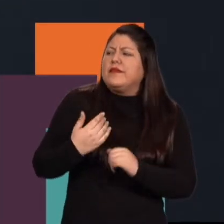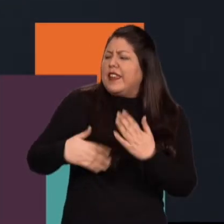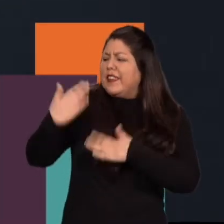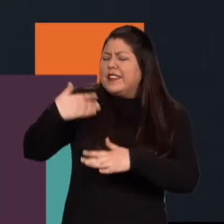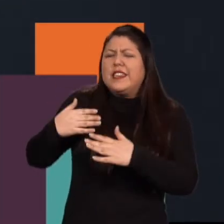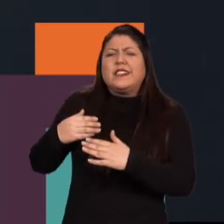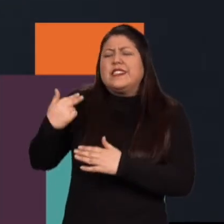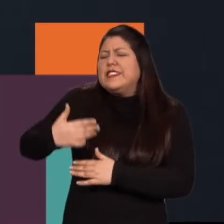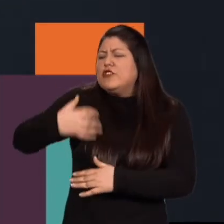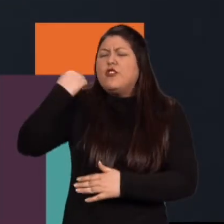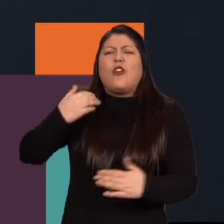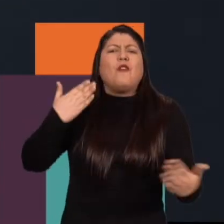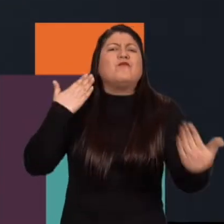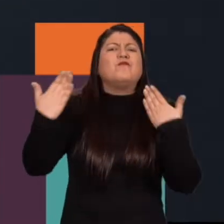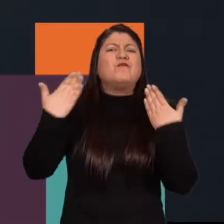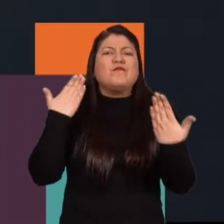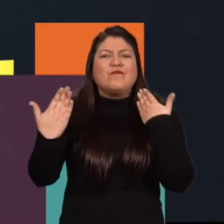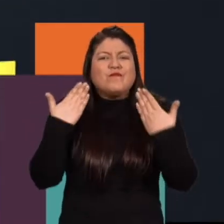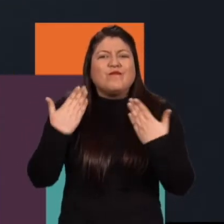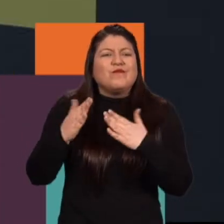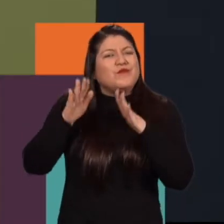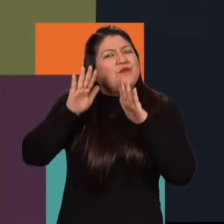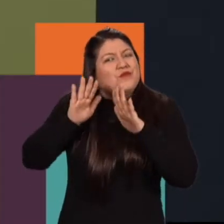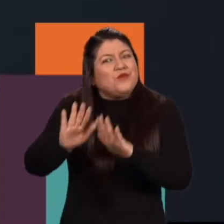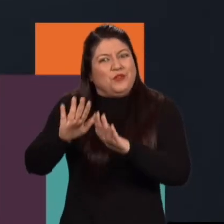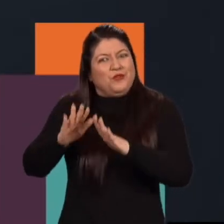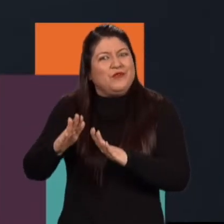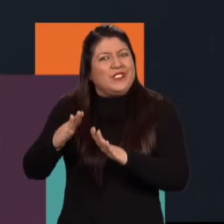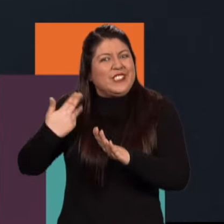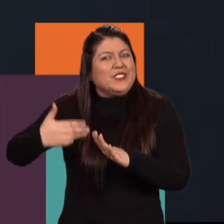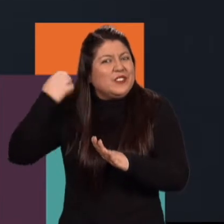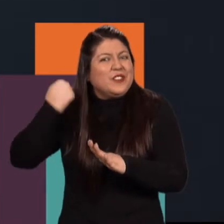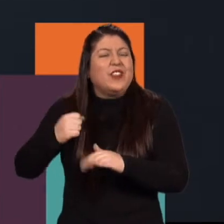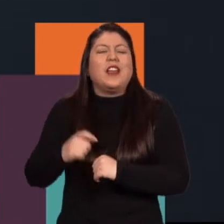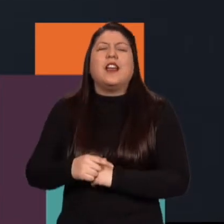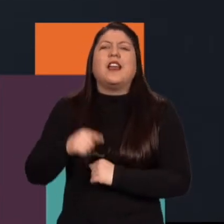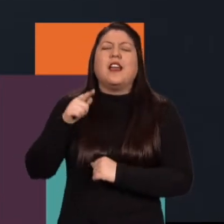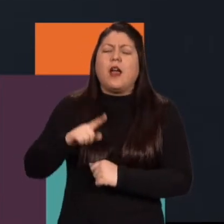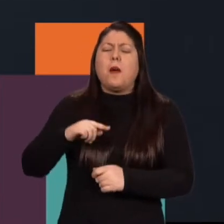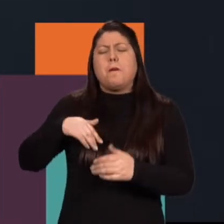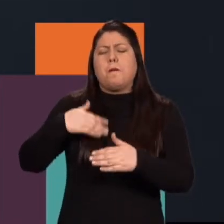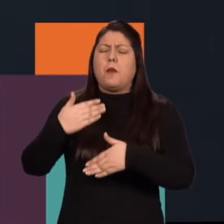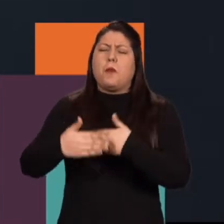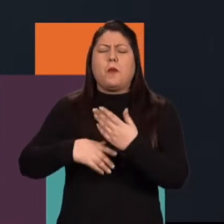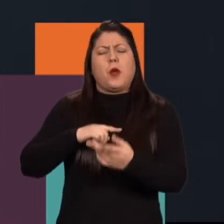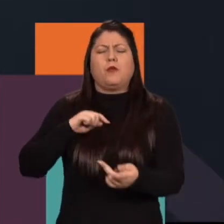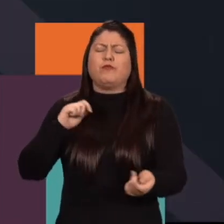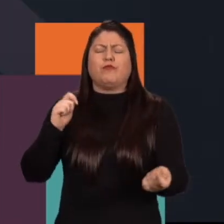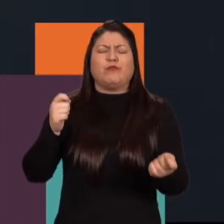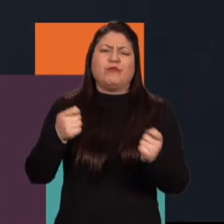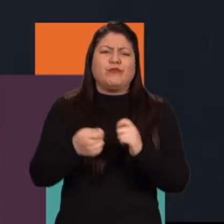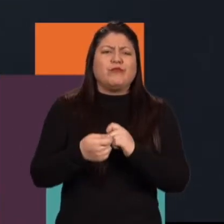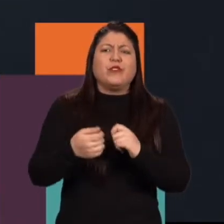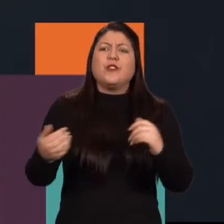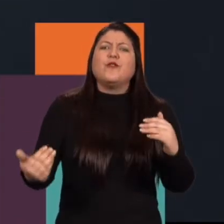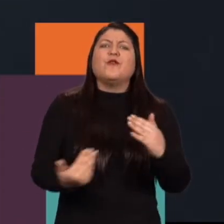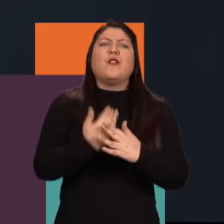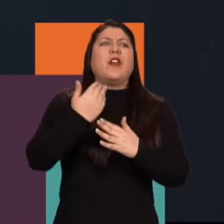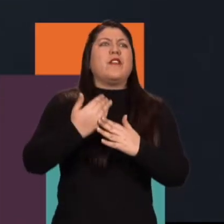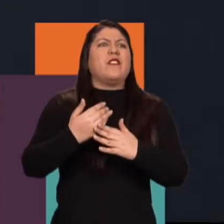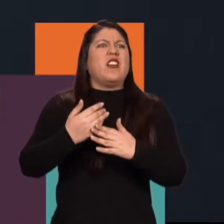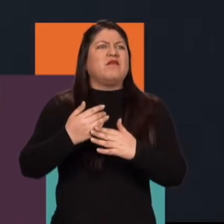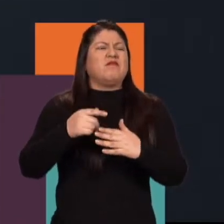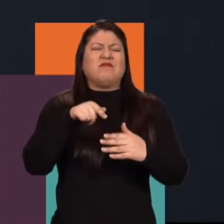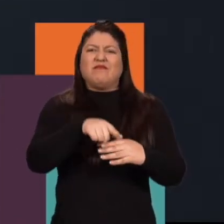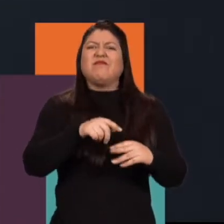lo rural, digamos, desde las historias de campesinos y hasta, digamos, se ha ido metiendo luego por una